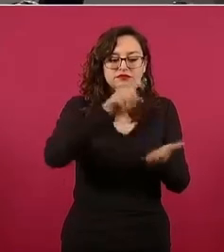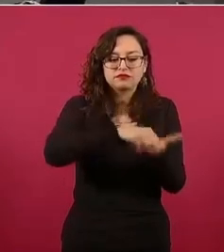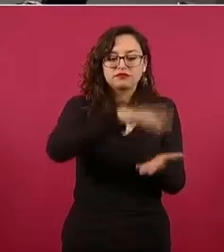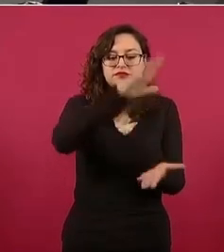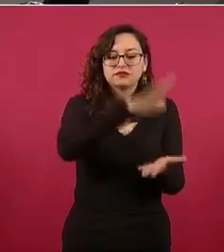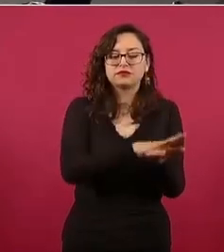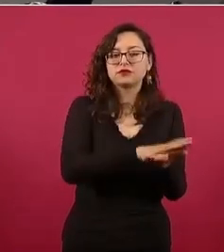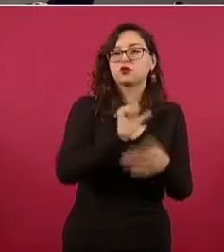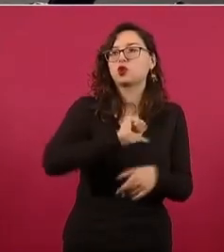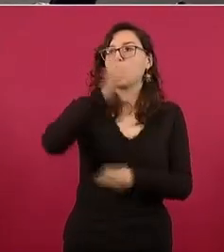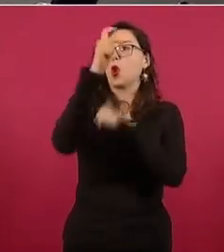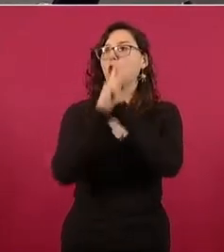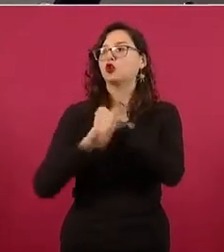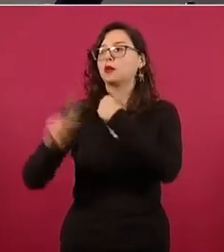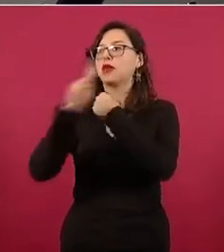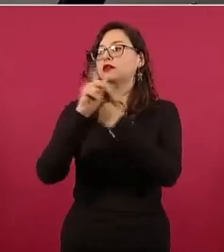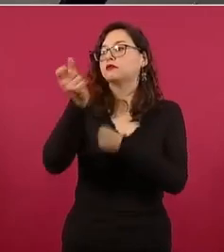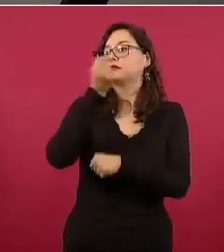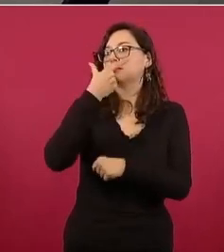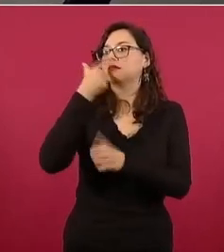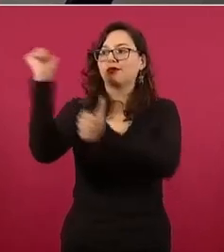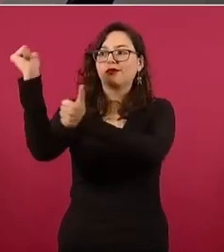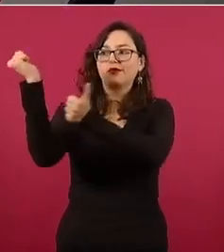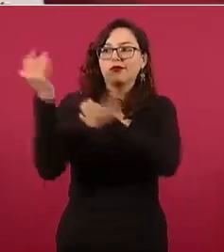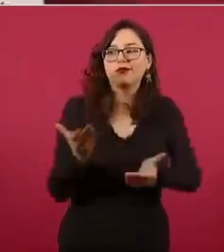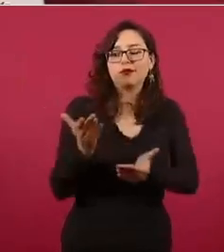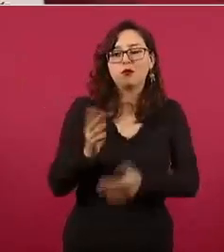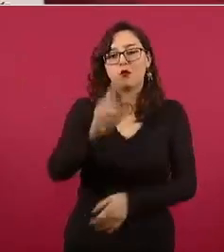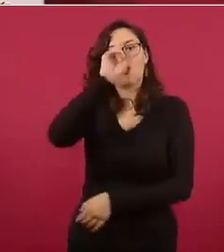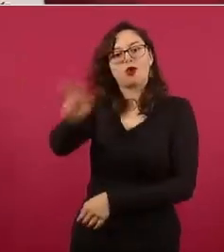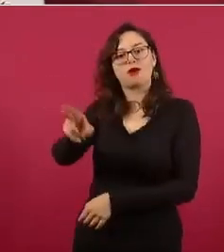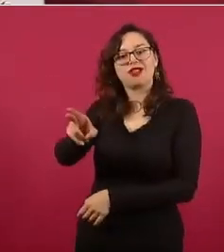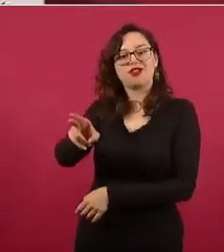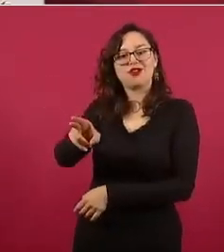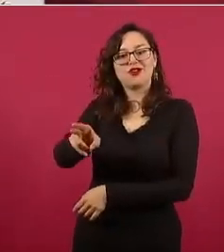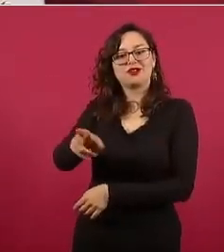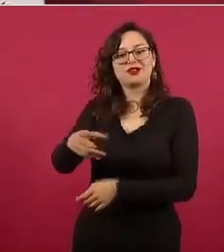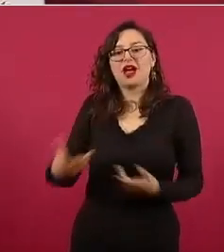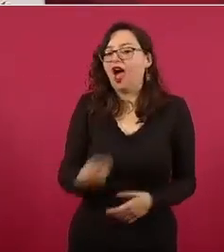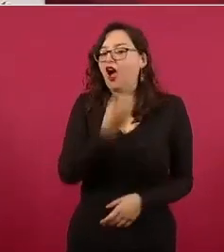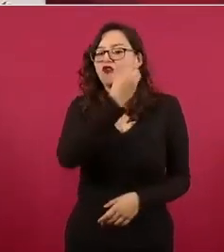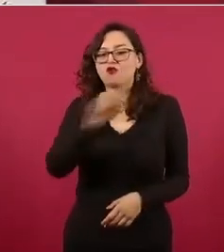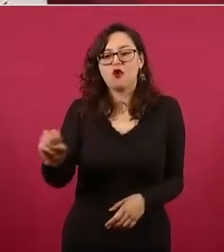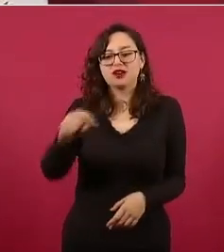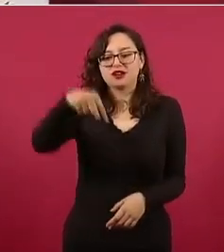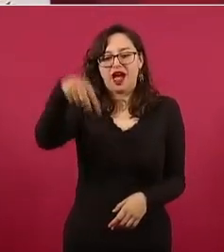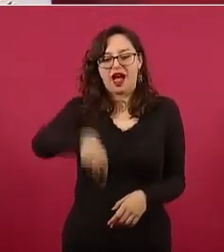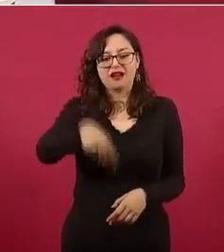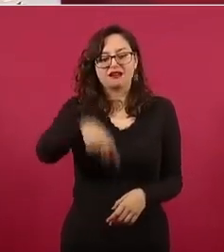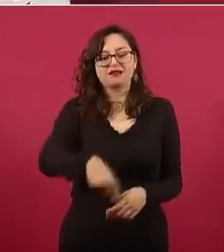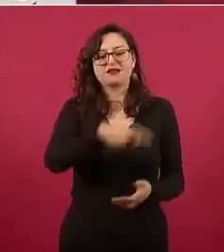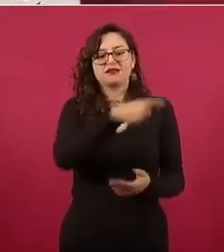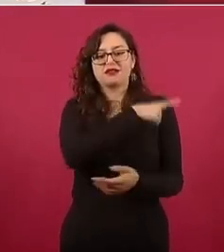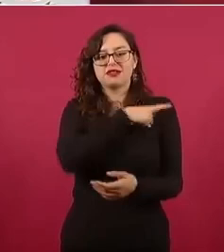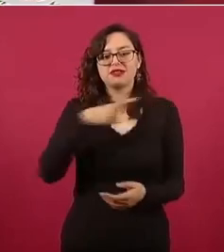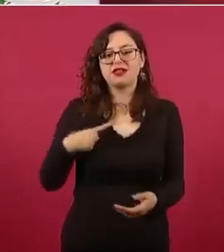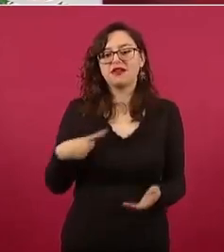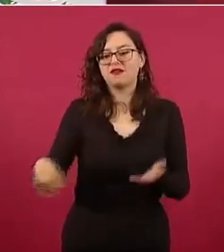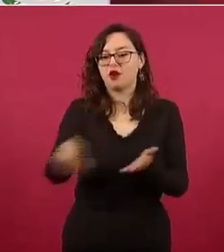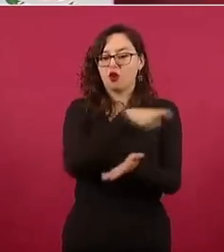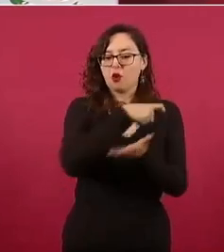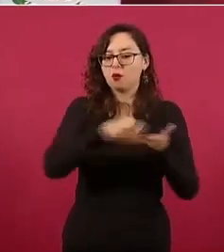se tenían que comprar los medicamentos en México y ni siquiera se compraba a los